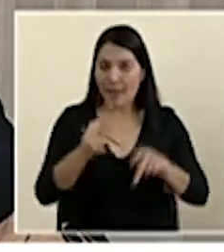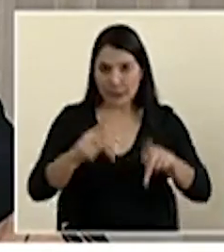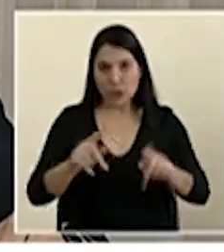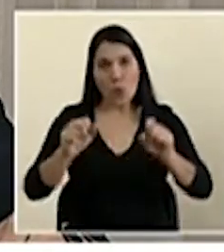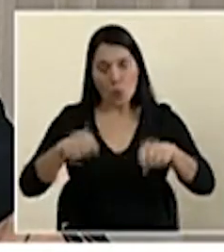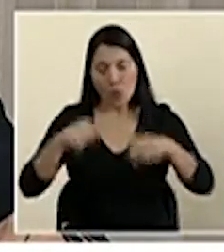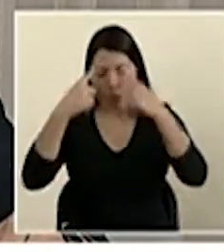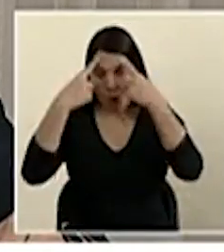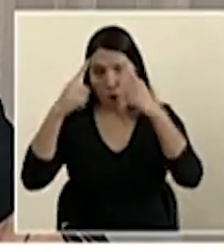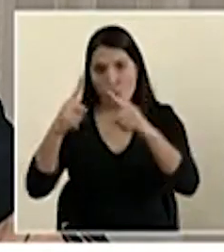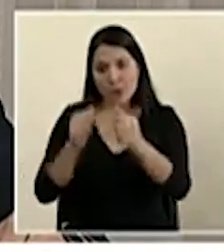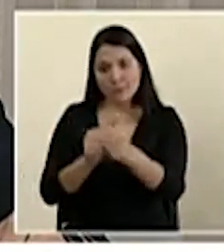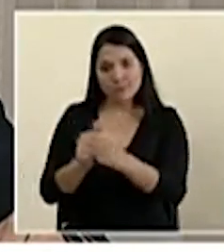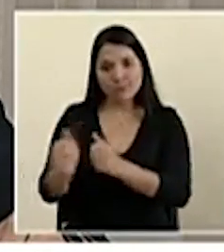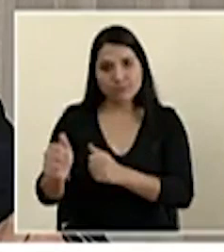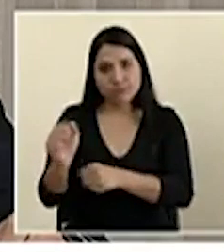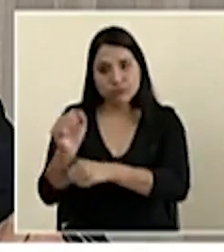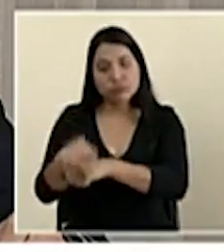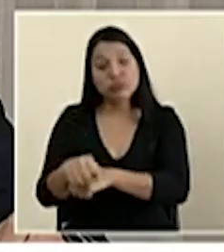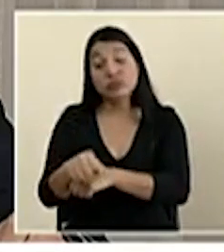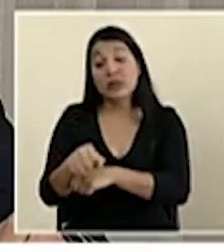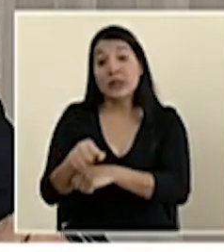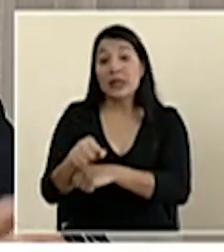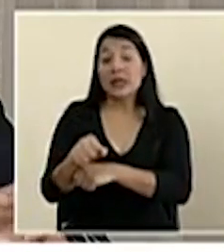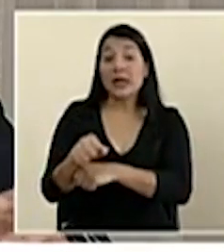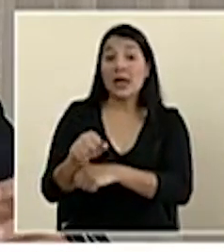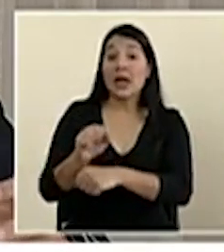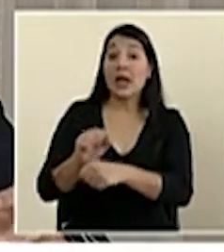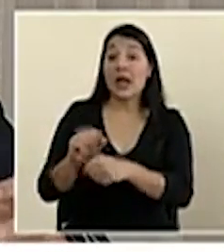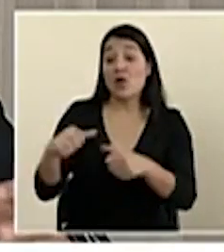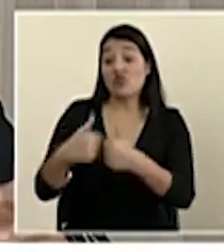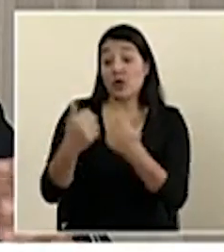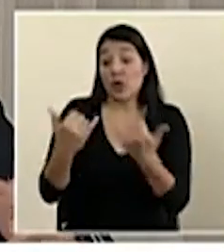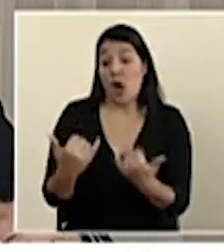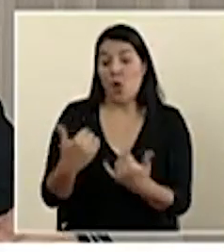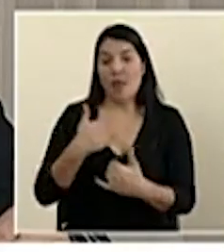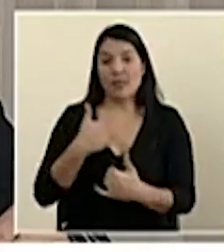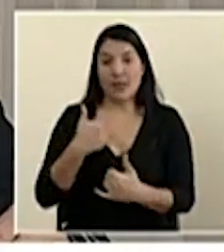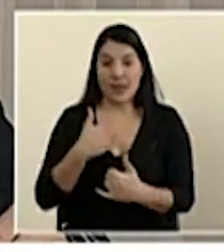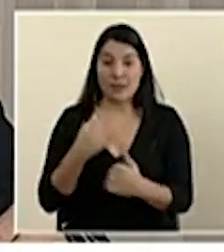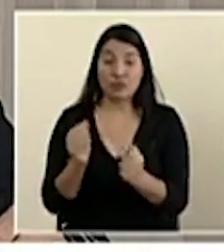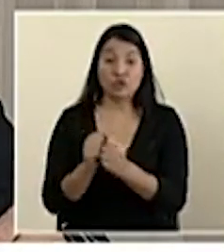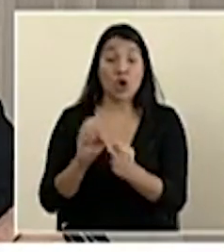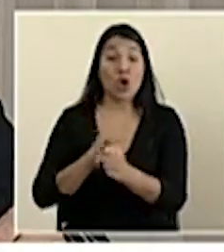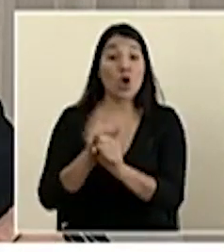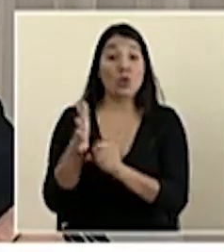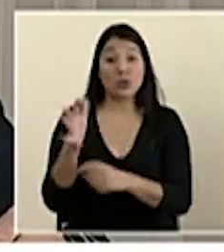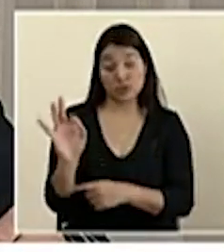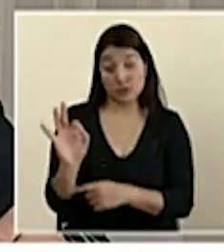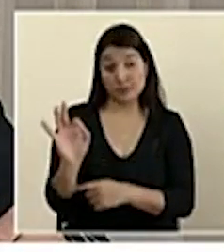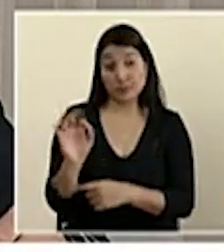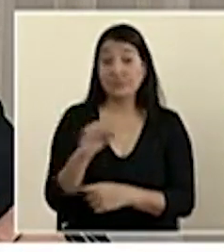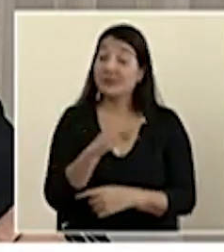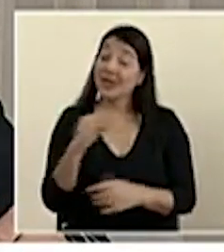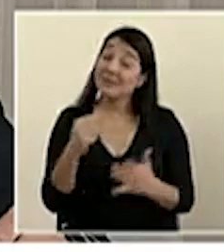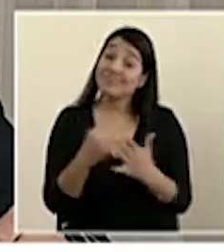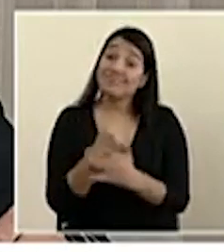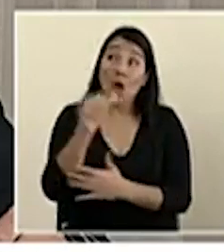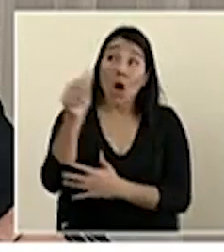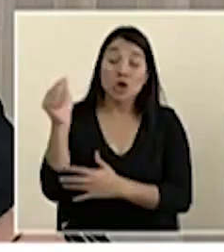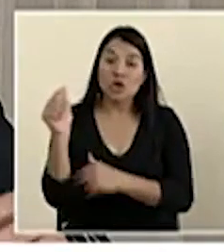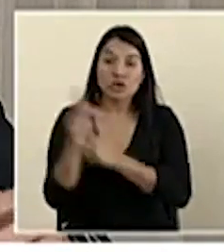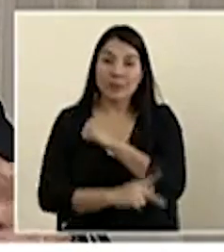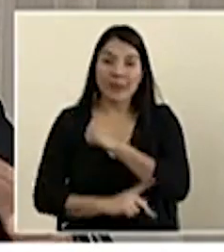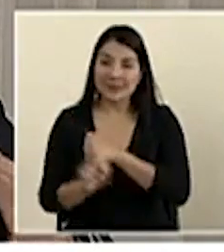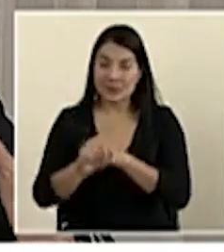tarea de vencer en la medida de lo posible el reto que tenemos país con el COVID-19 y que lamentablemente otros países no lo han